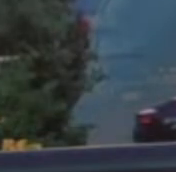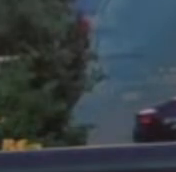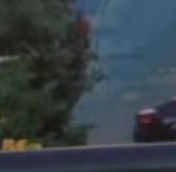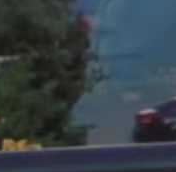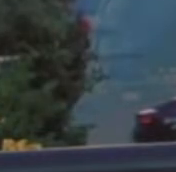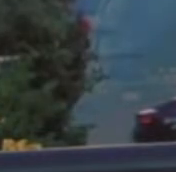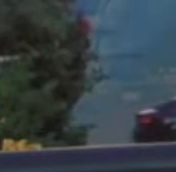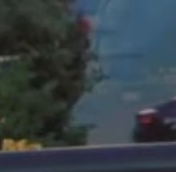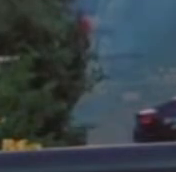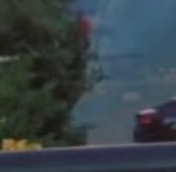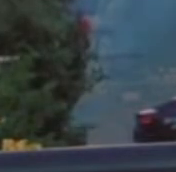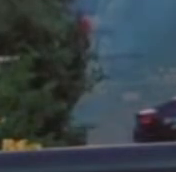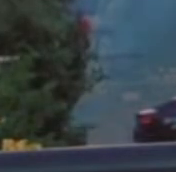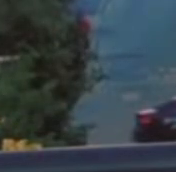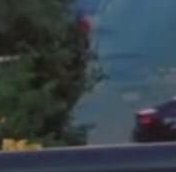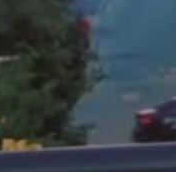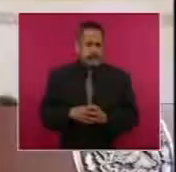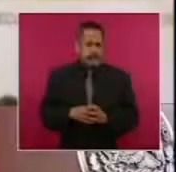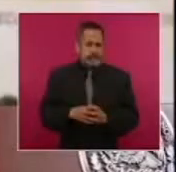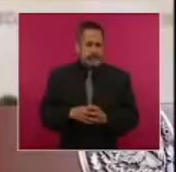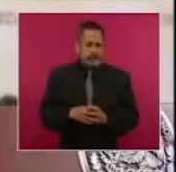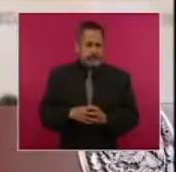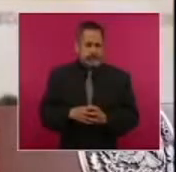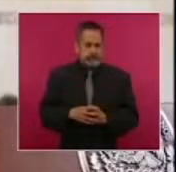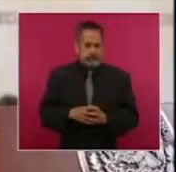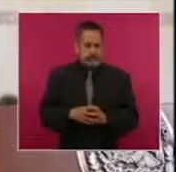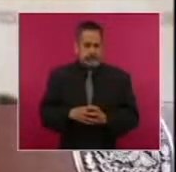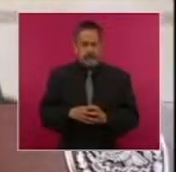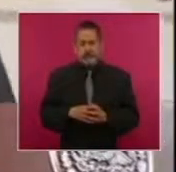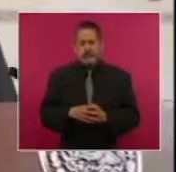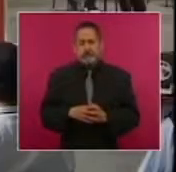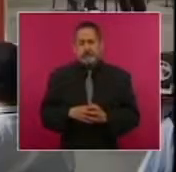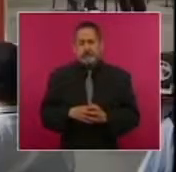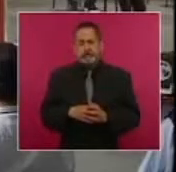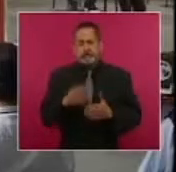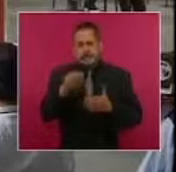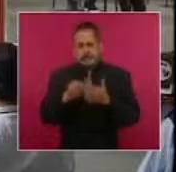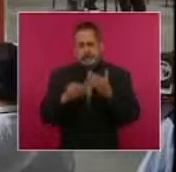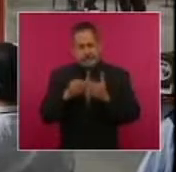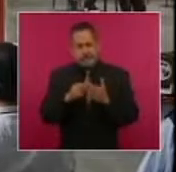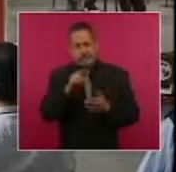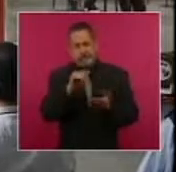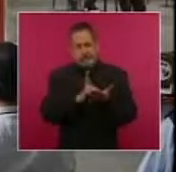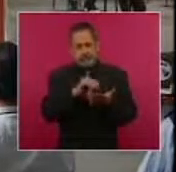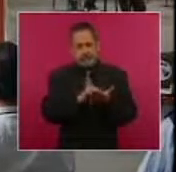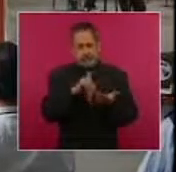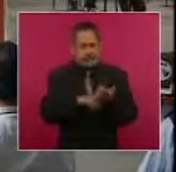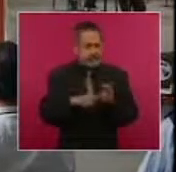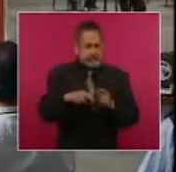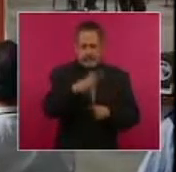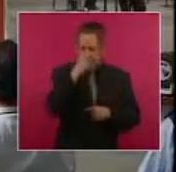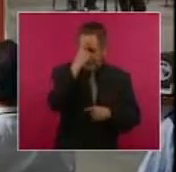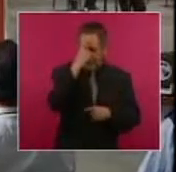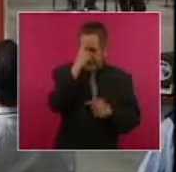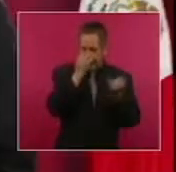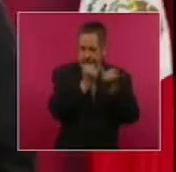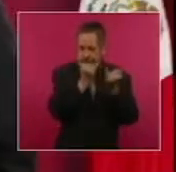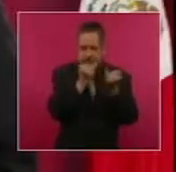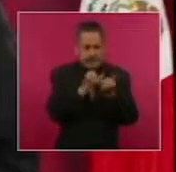verificar, y eso es muy importante, y la verificación va a ser físico-mecánicas, de acuerdo con la norma oficial mexicana